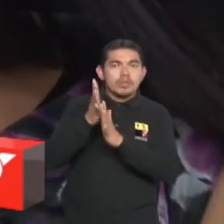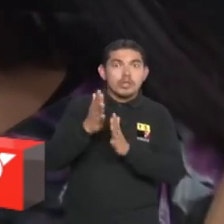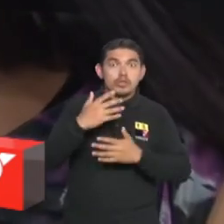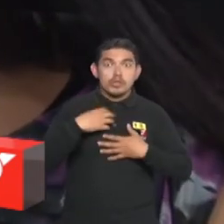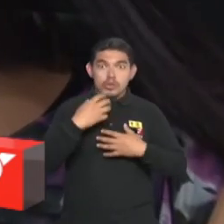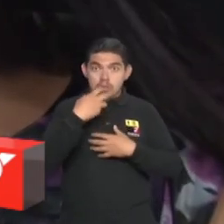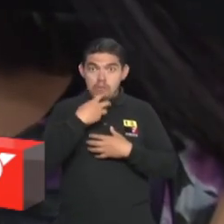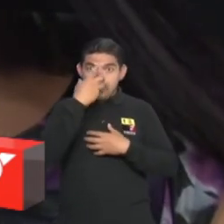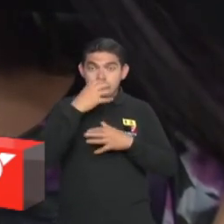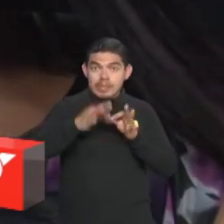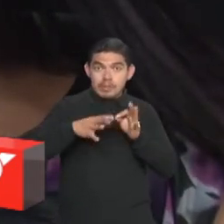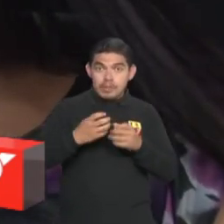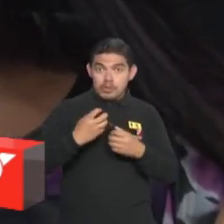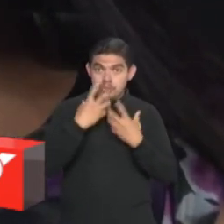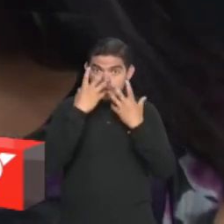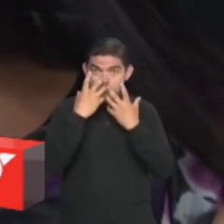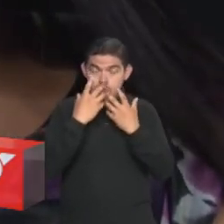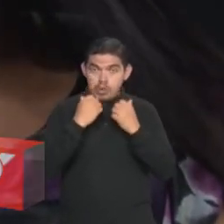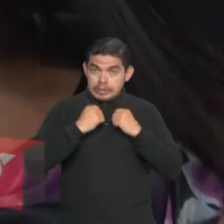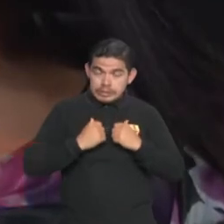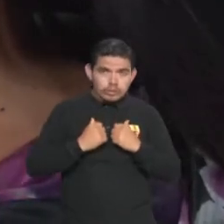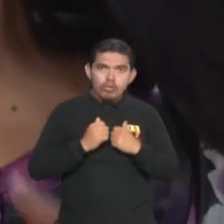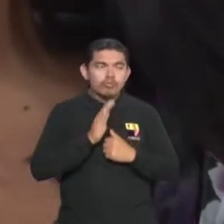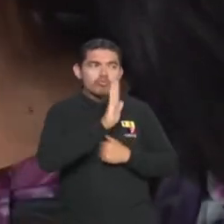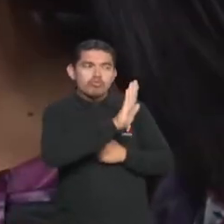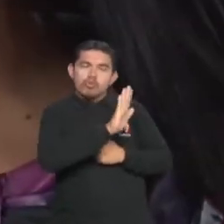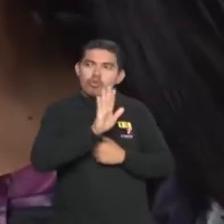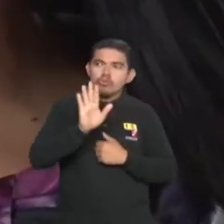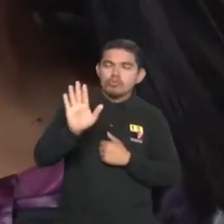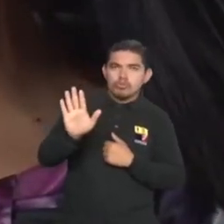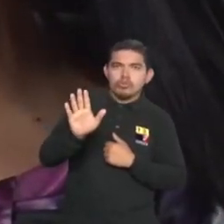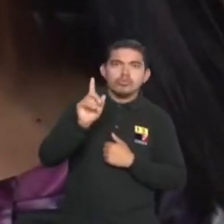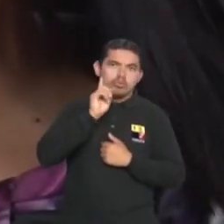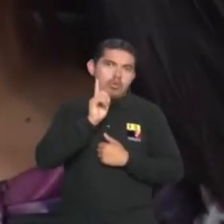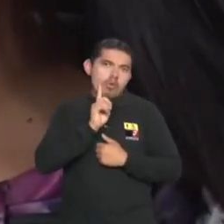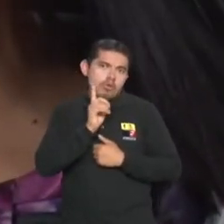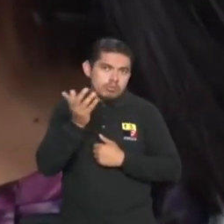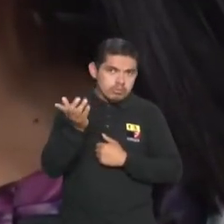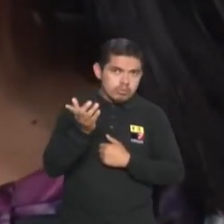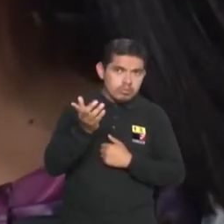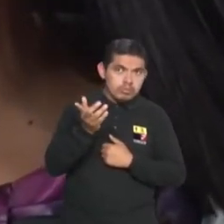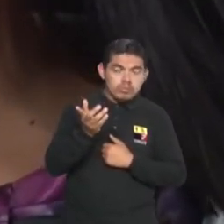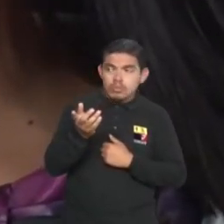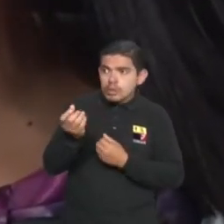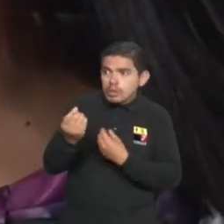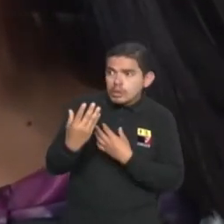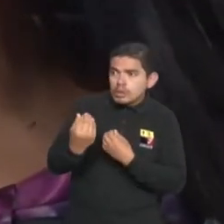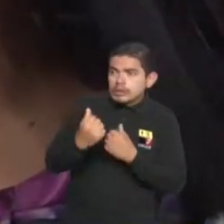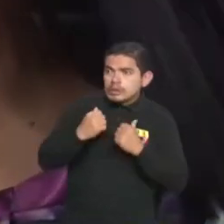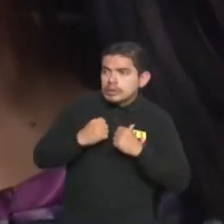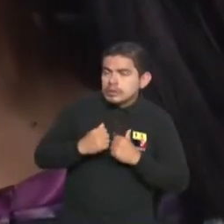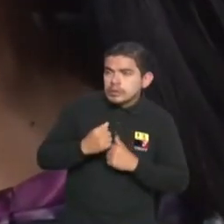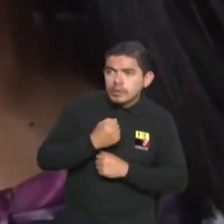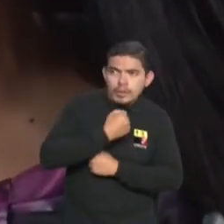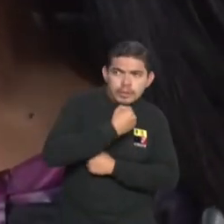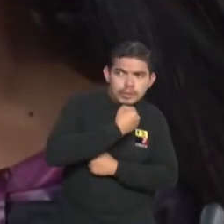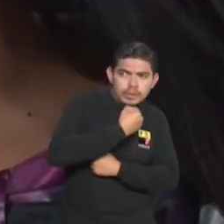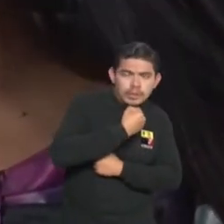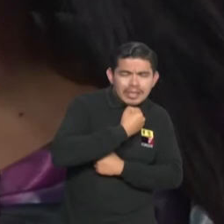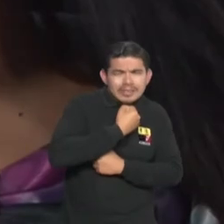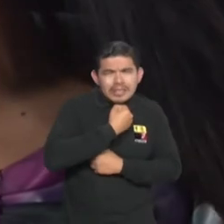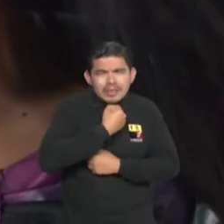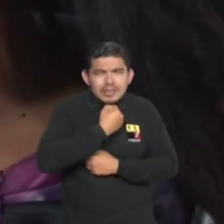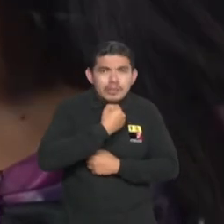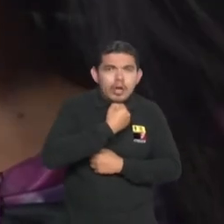molesto es el interlocutor, el que está hablando en ese momento. O la persona sorda, en este caso, si estoy haciendo la interpretación a voz o viceversa.